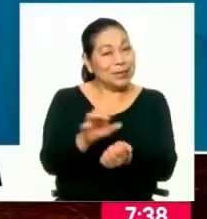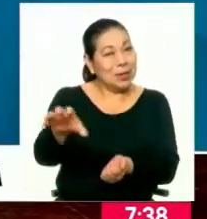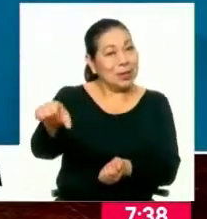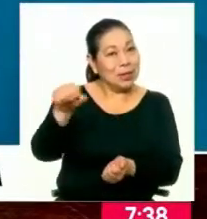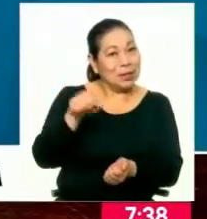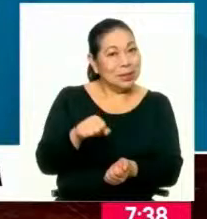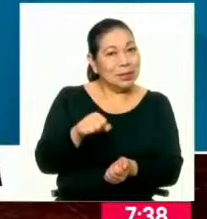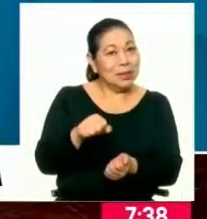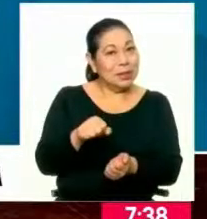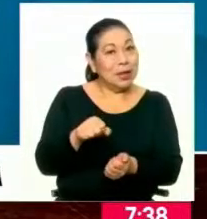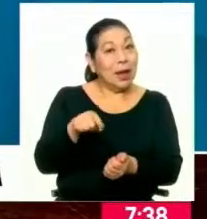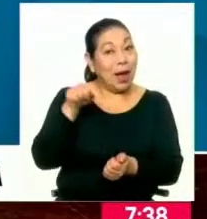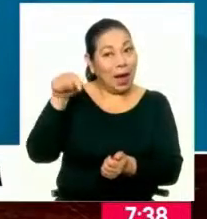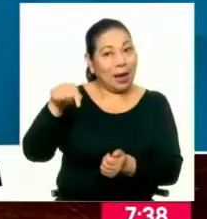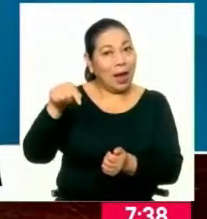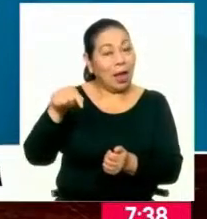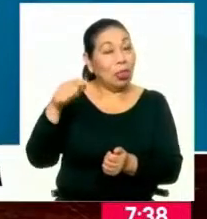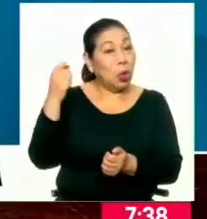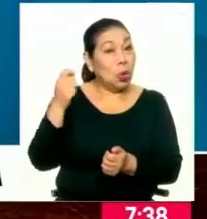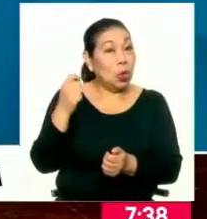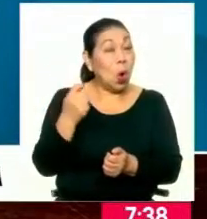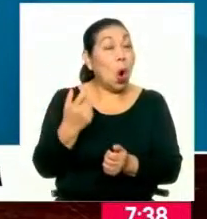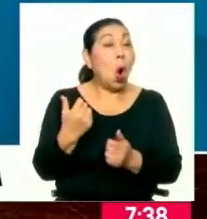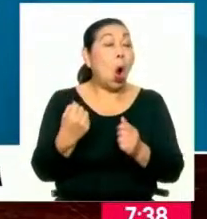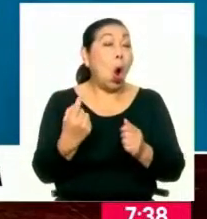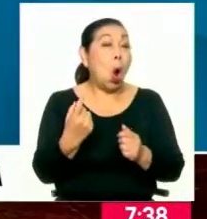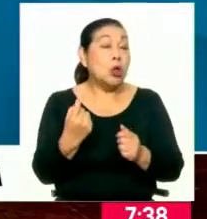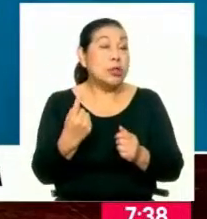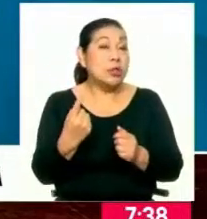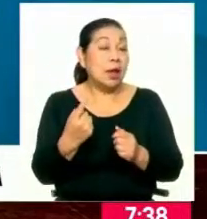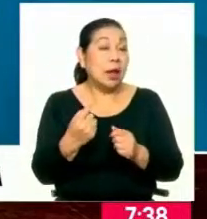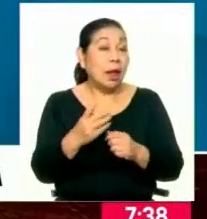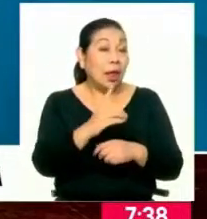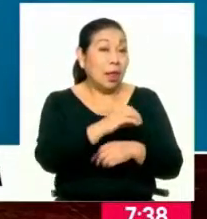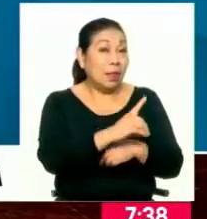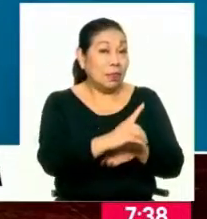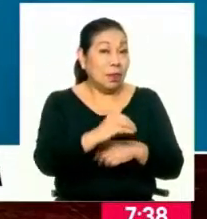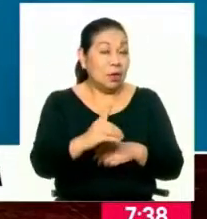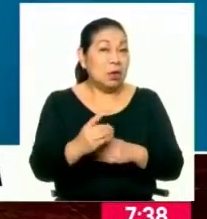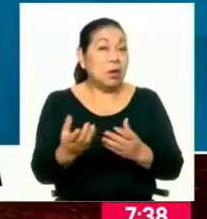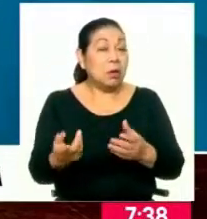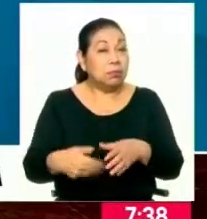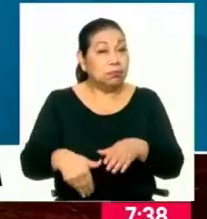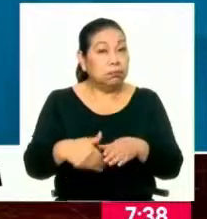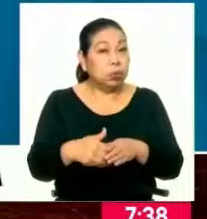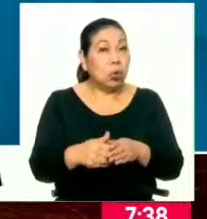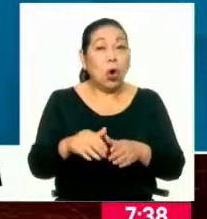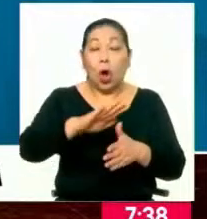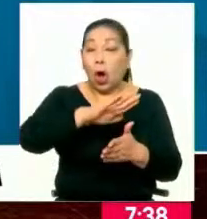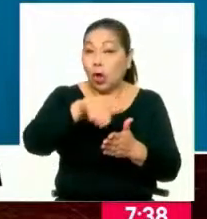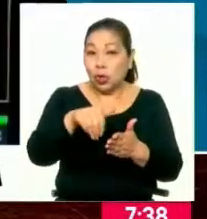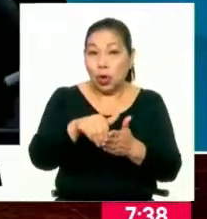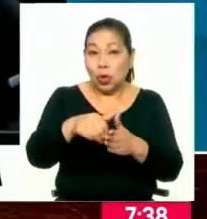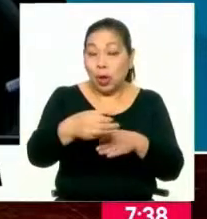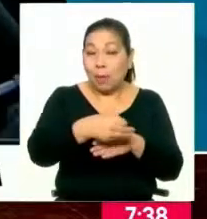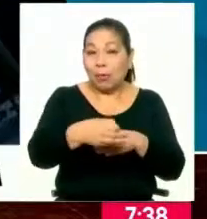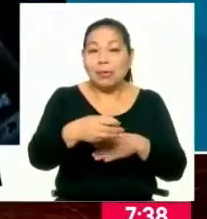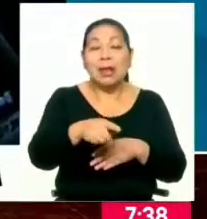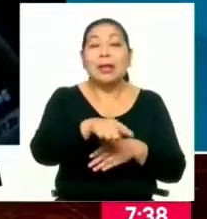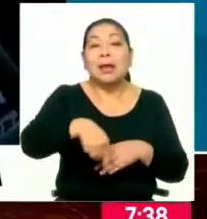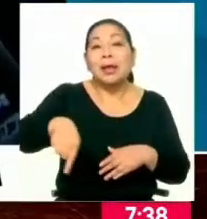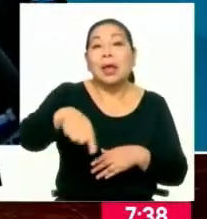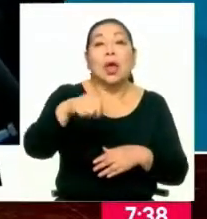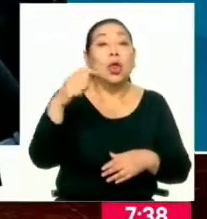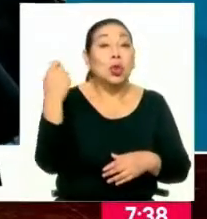en la provincia de Trujillo, que contiene 11 distritos, es decir, la unidad de flagrancia tiene competencia en toda la provincia de Trujillo.